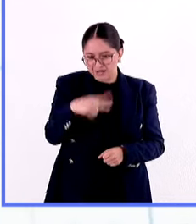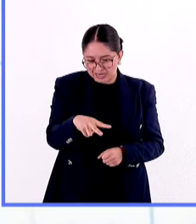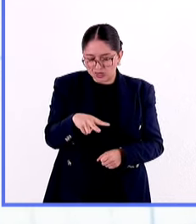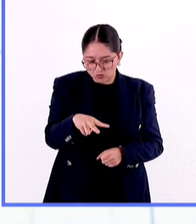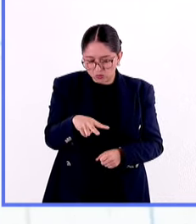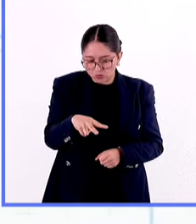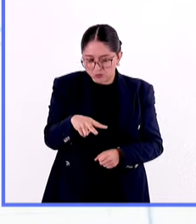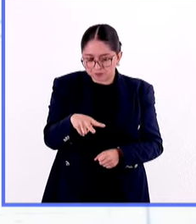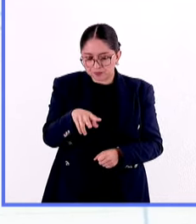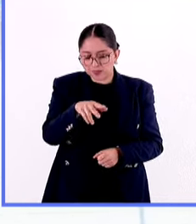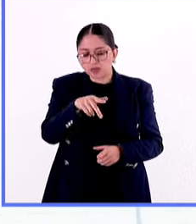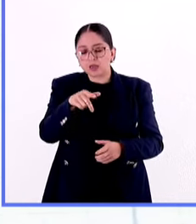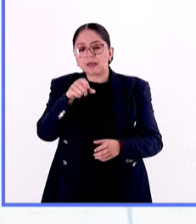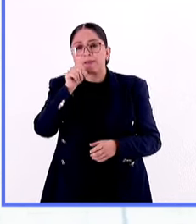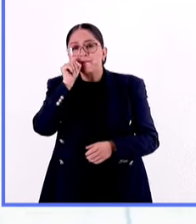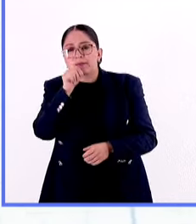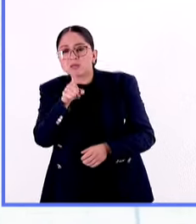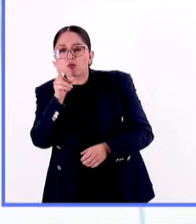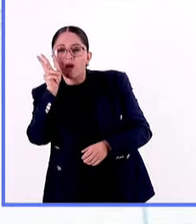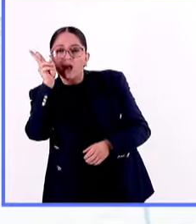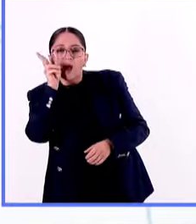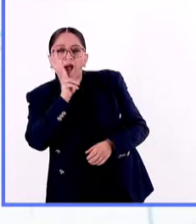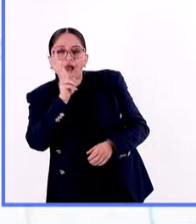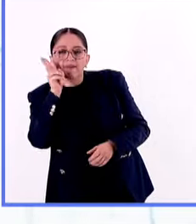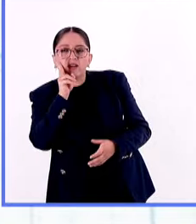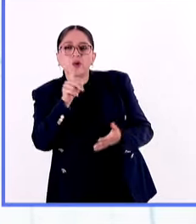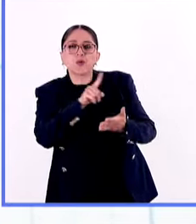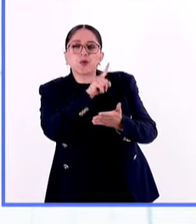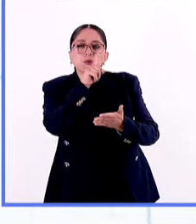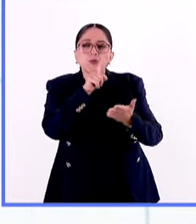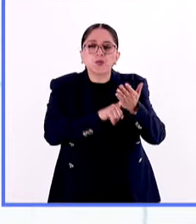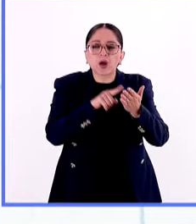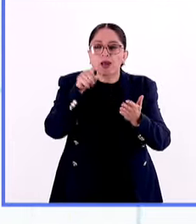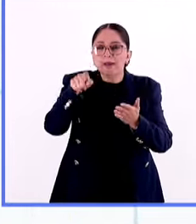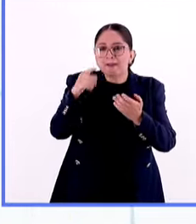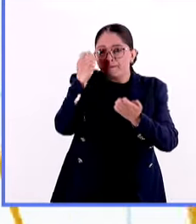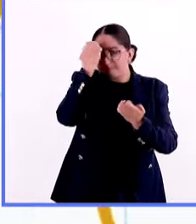dar pistas donde ir a estudiar, donde enfocar los estudios.